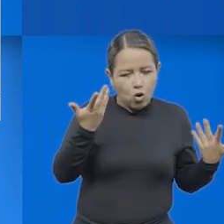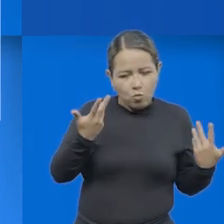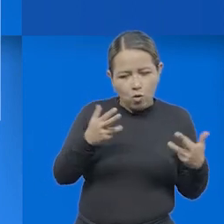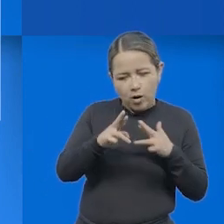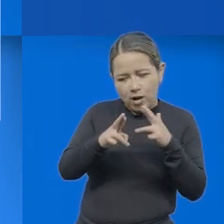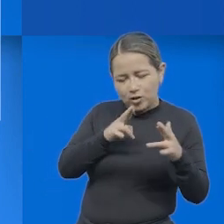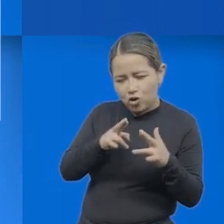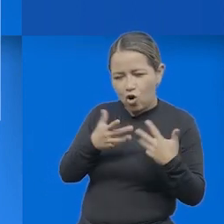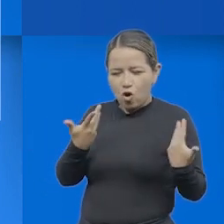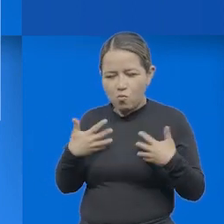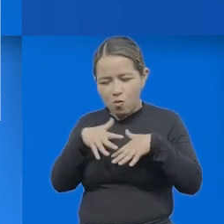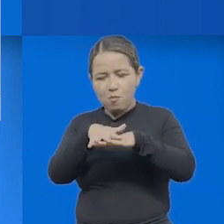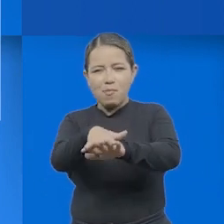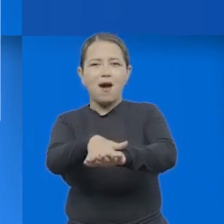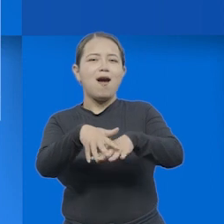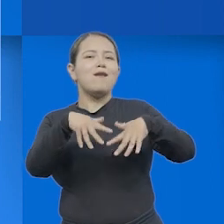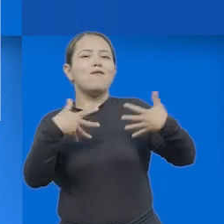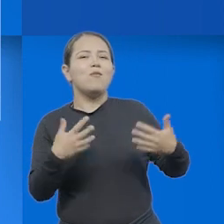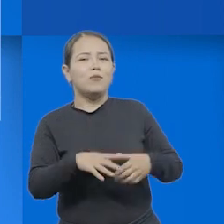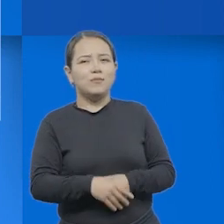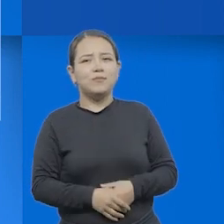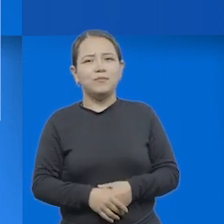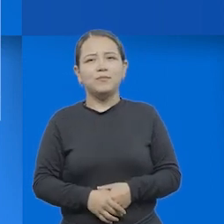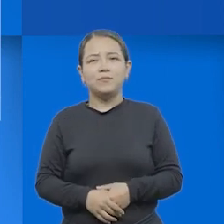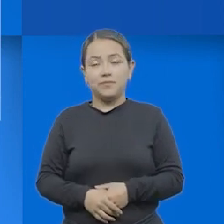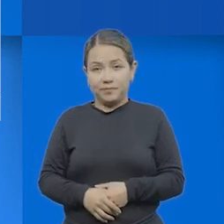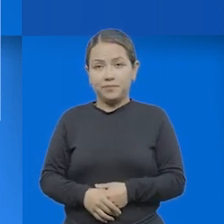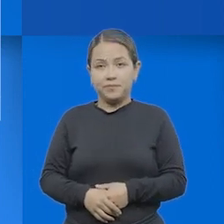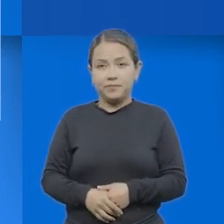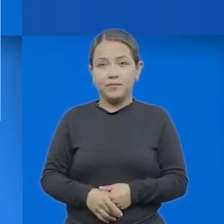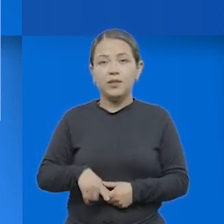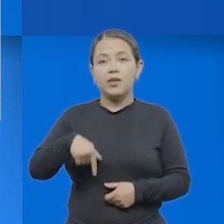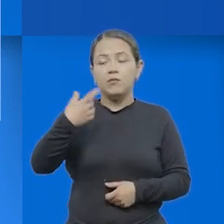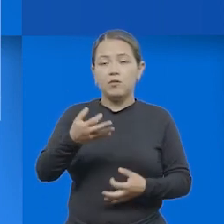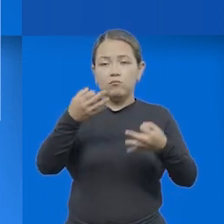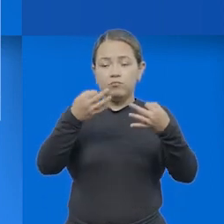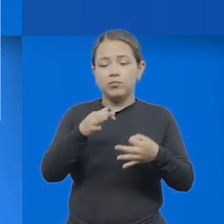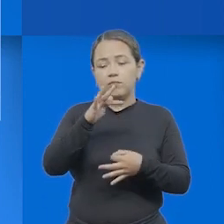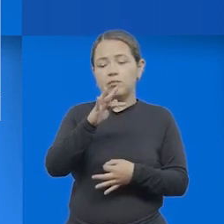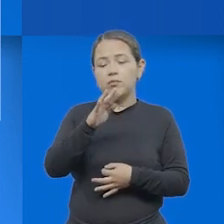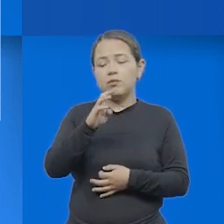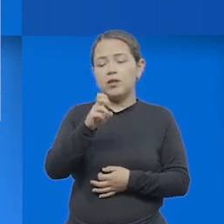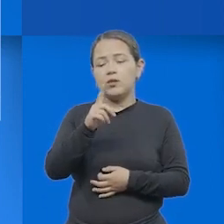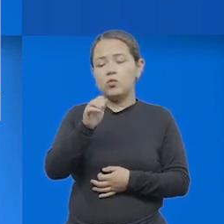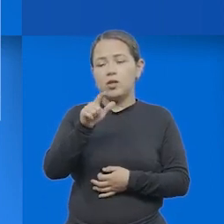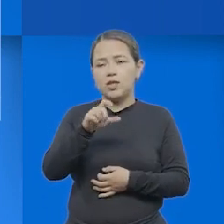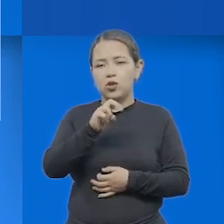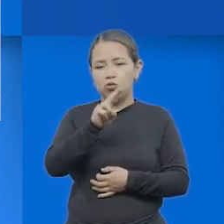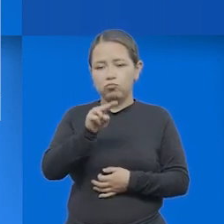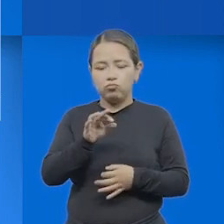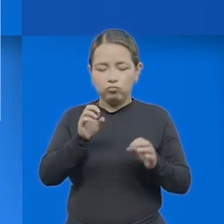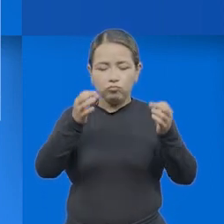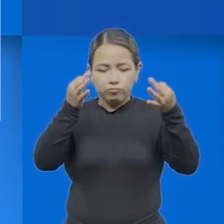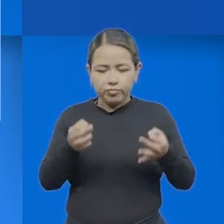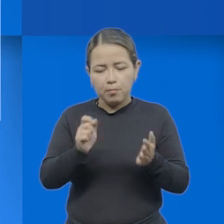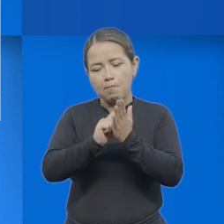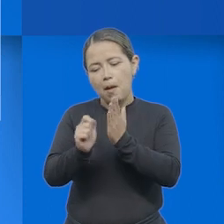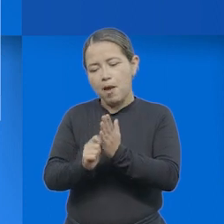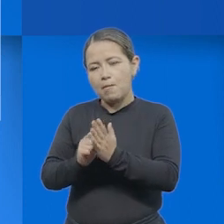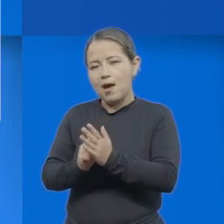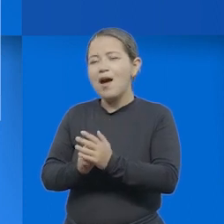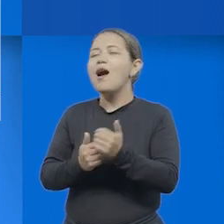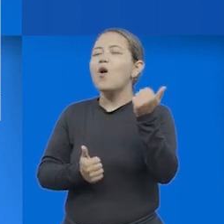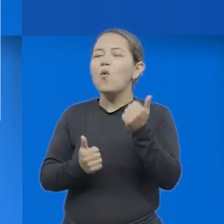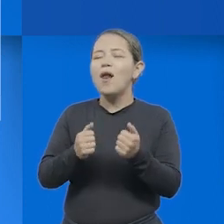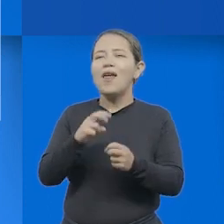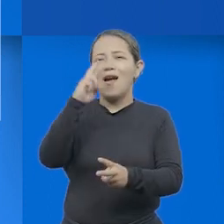proposiciones, creando analogías, y llegamos a la parte de textualización, teniendo en cuenta el registro adecuado. En las estrategias